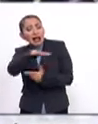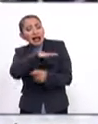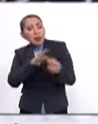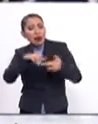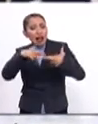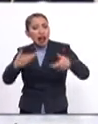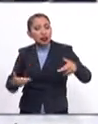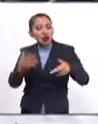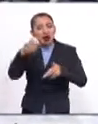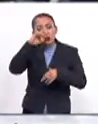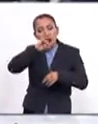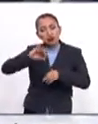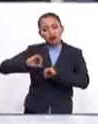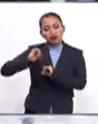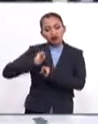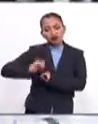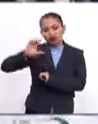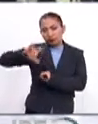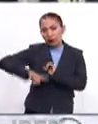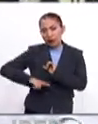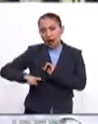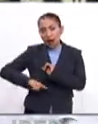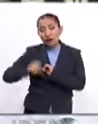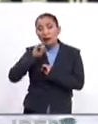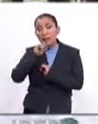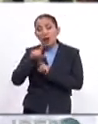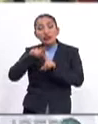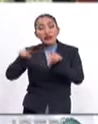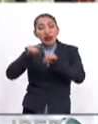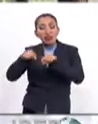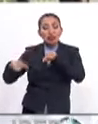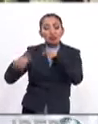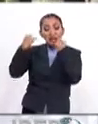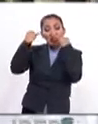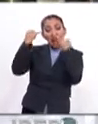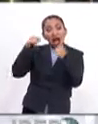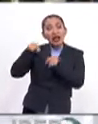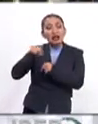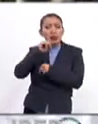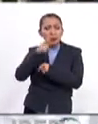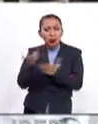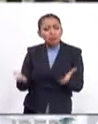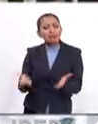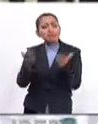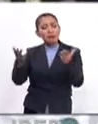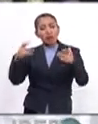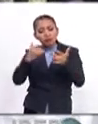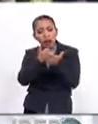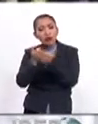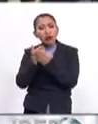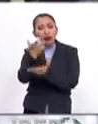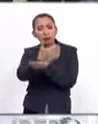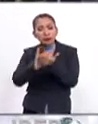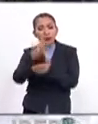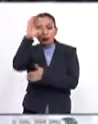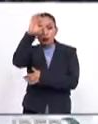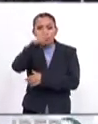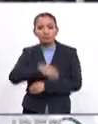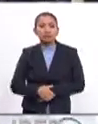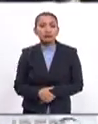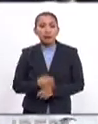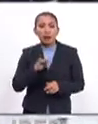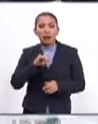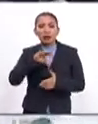clima de relación entre jefes de Estado y de gobierno, incluso con diferencias ideológicas, y el haber alentado a la cooperación económica y cultural.